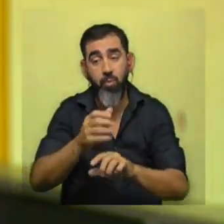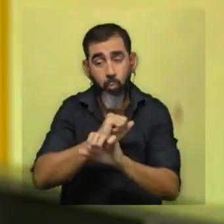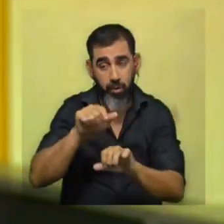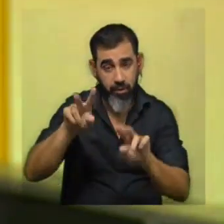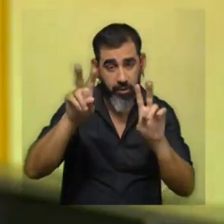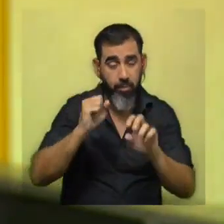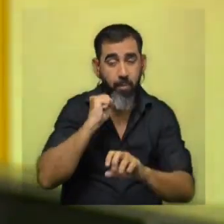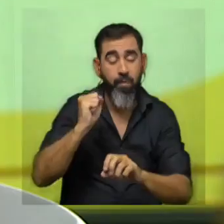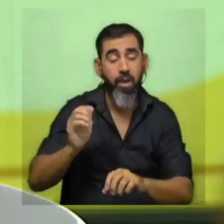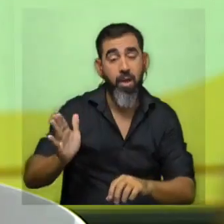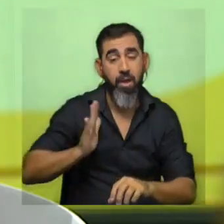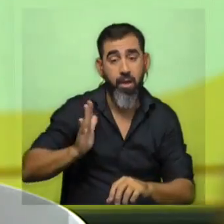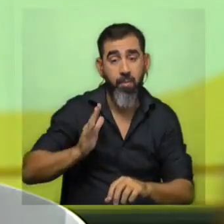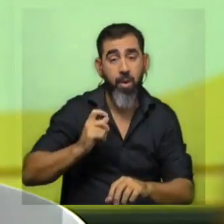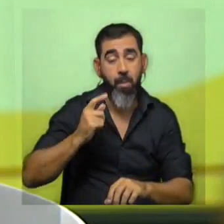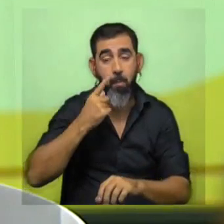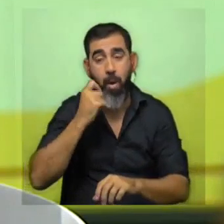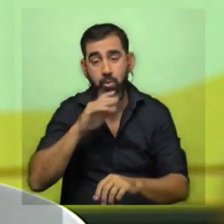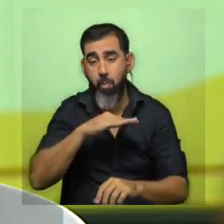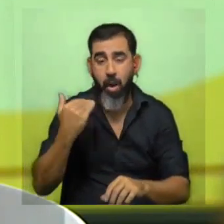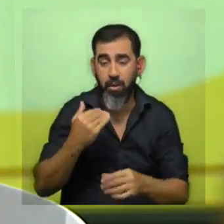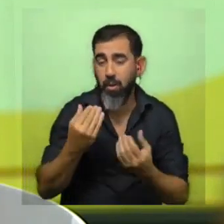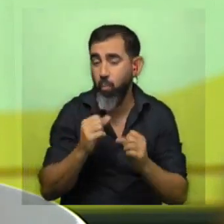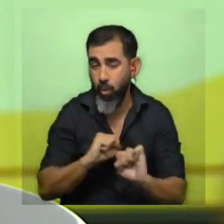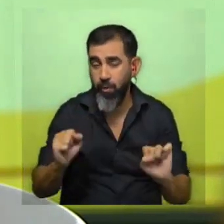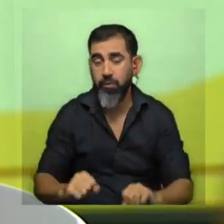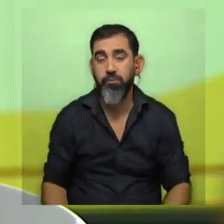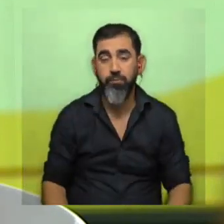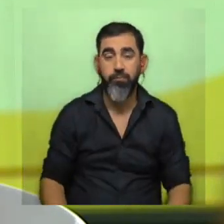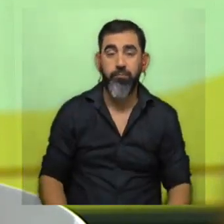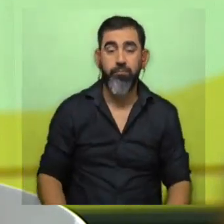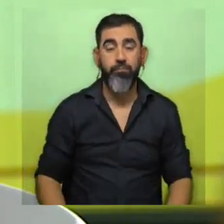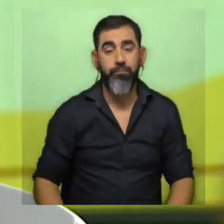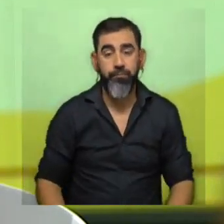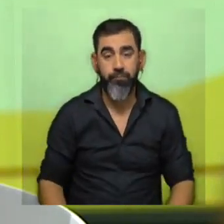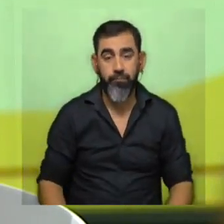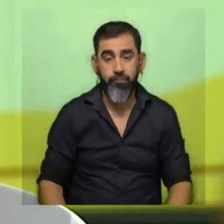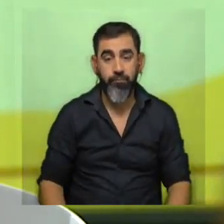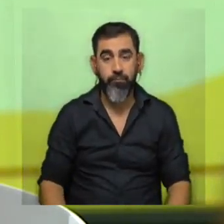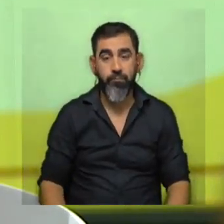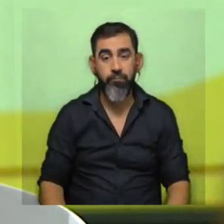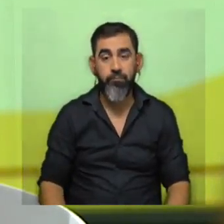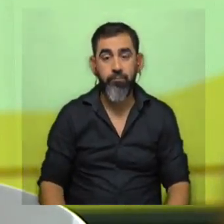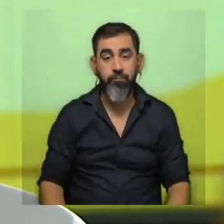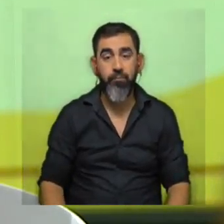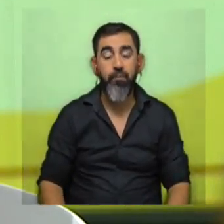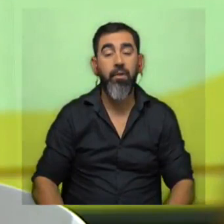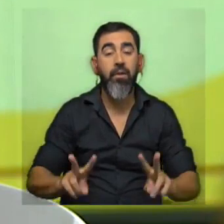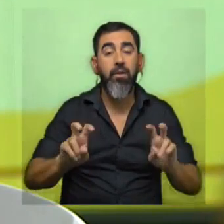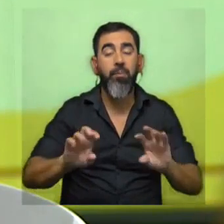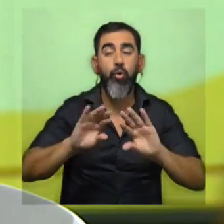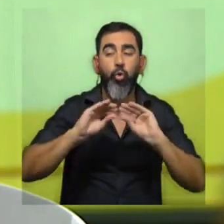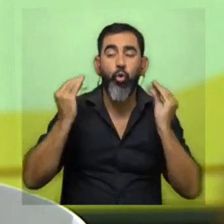también de preferir las hembras por sobre los machos en esto podría llegar a ser sí igual no creemos que a nivel de población